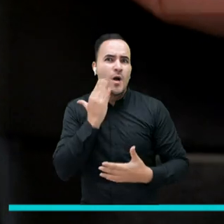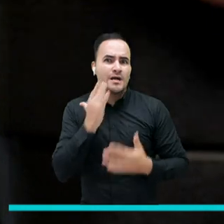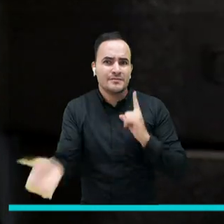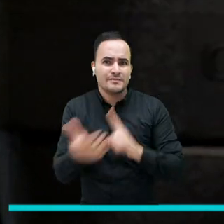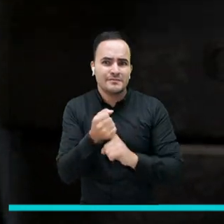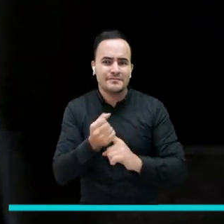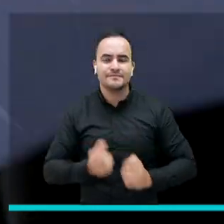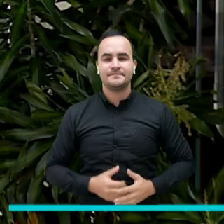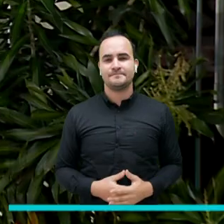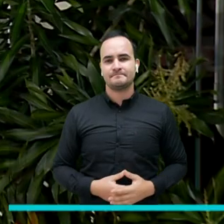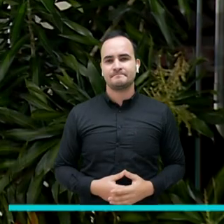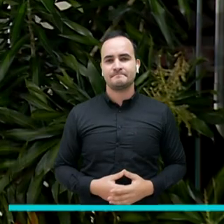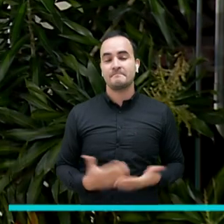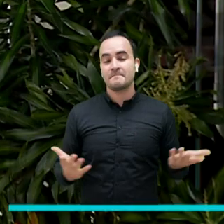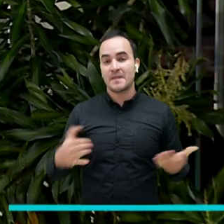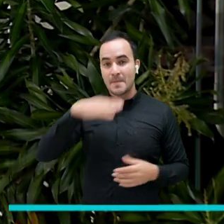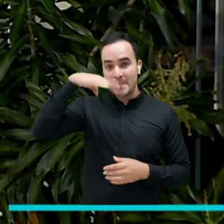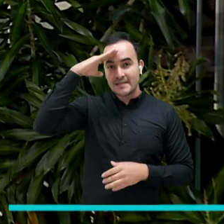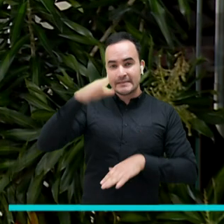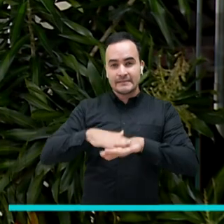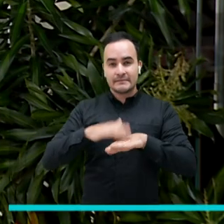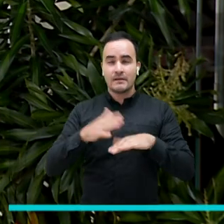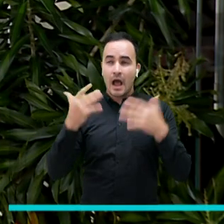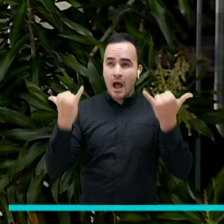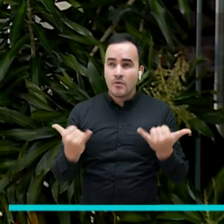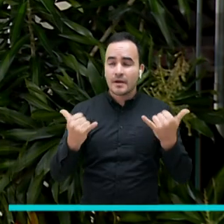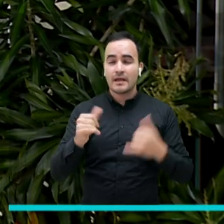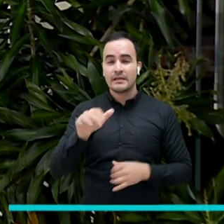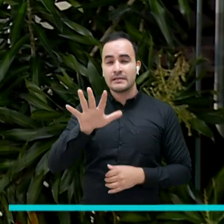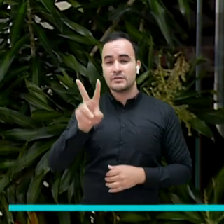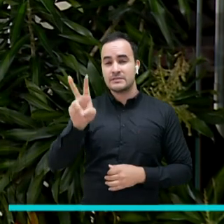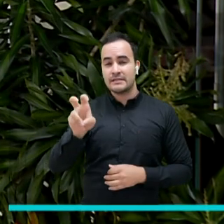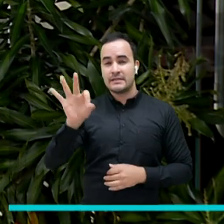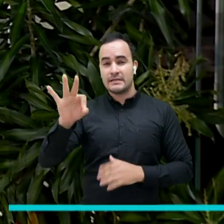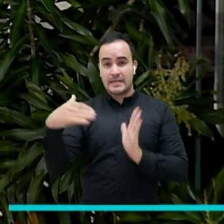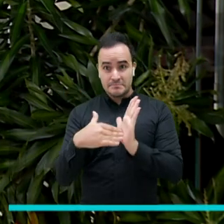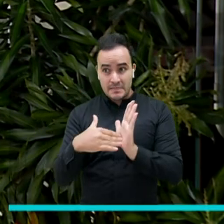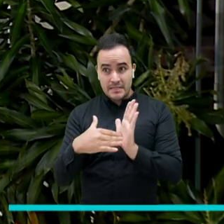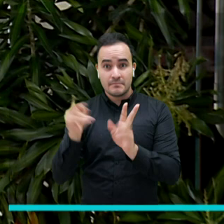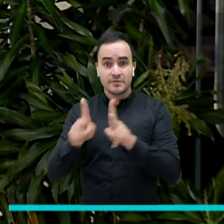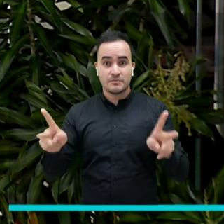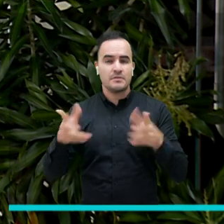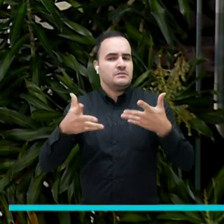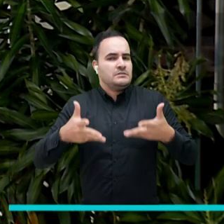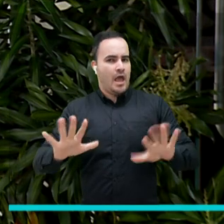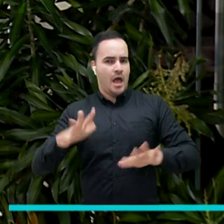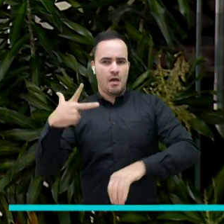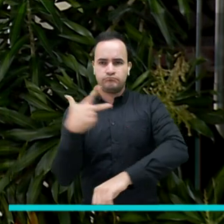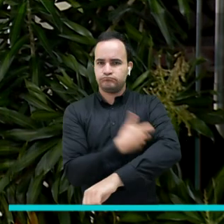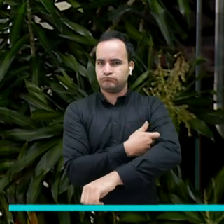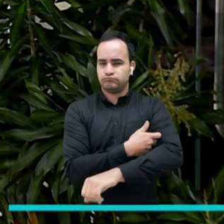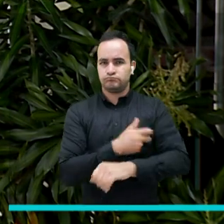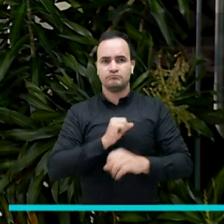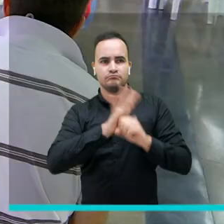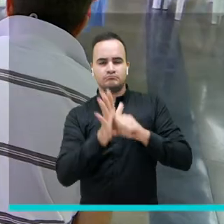En este momento en la ciudad de Medellín, un poco más de 573 mil personas ya se encuentran debidamente inmunizadas para COVID